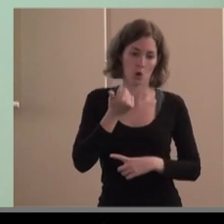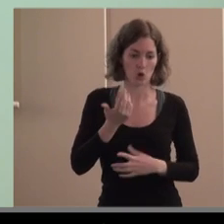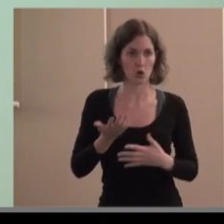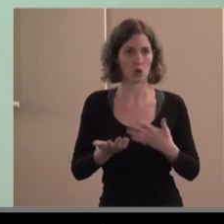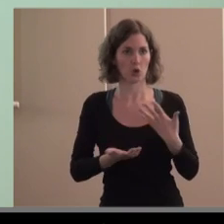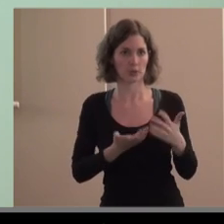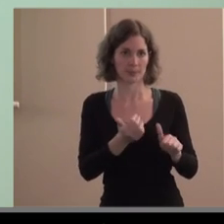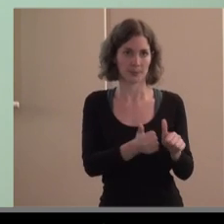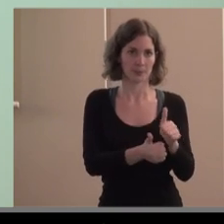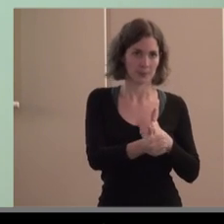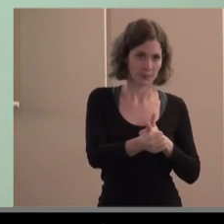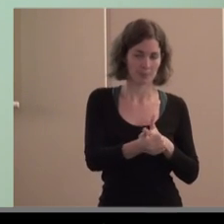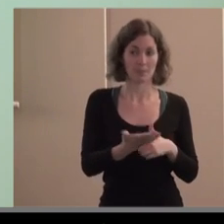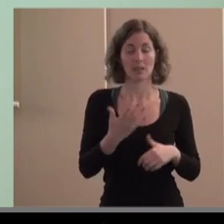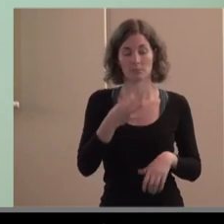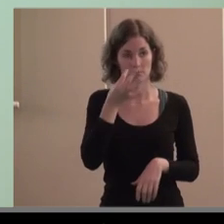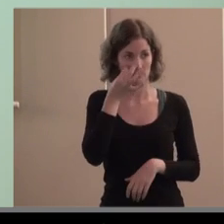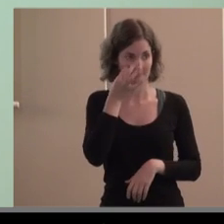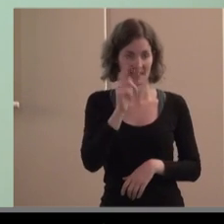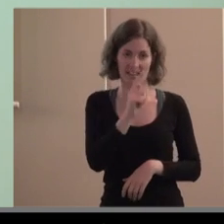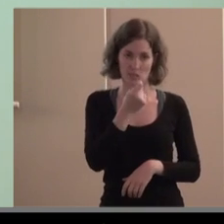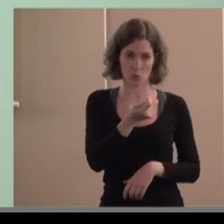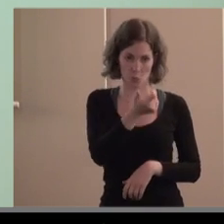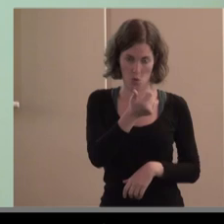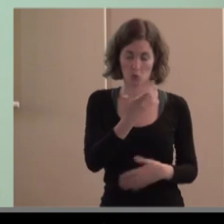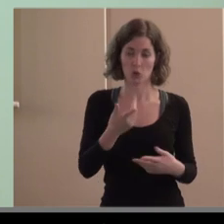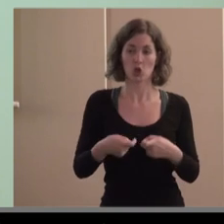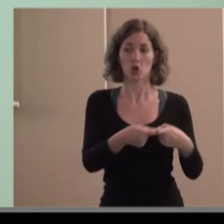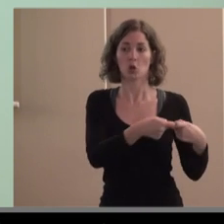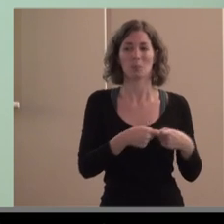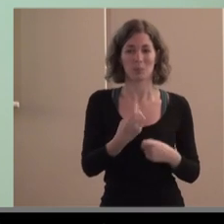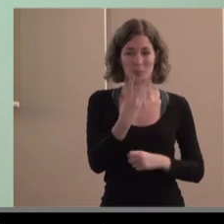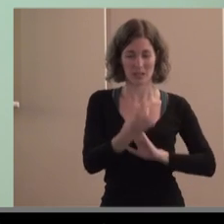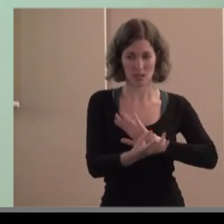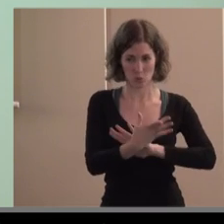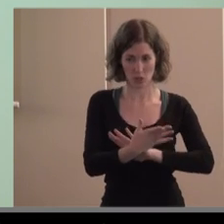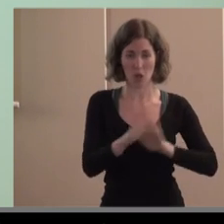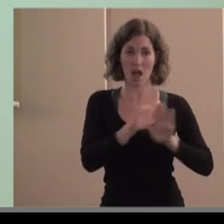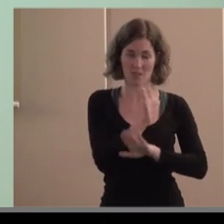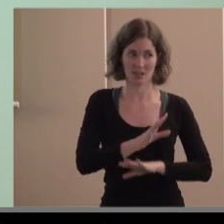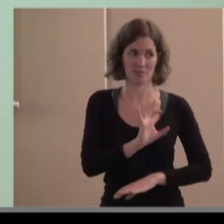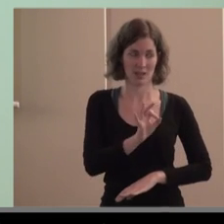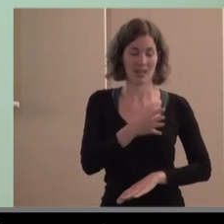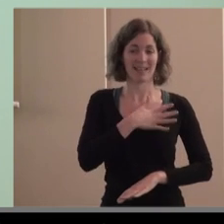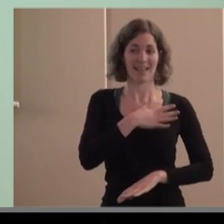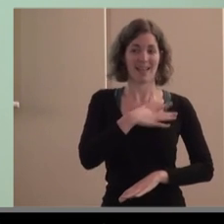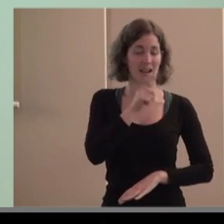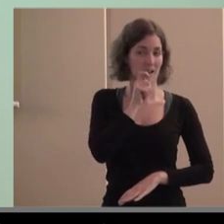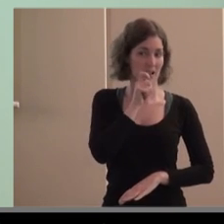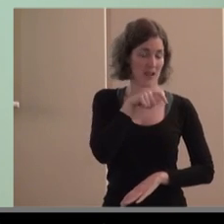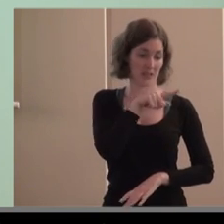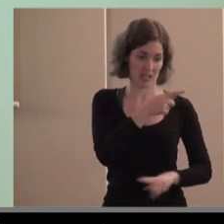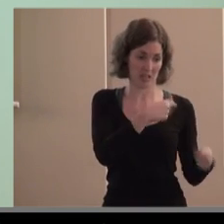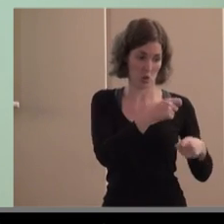tengo que decir que con poco éxito hemos generado tres cooperativas cooperativas de segundo grado sigue siendo más negociador de Navis con lo cual nosotros